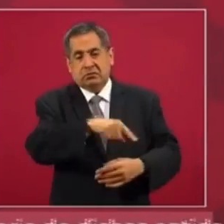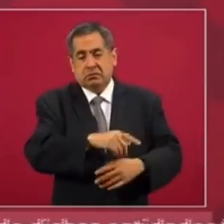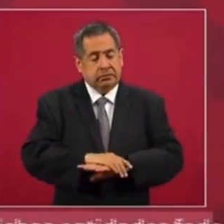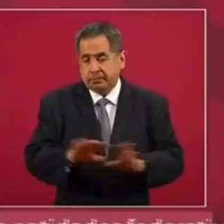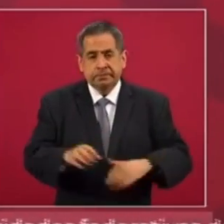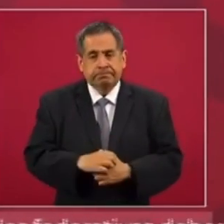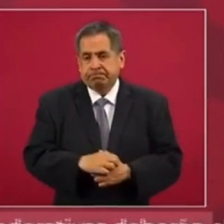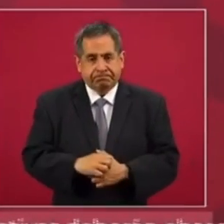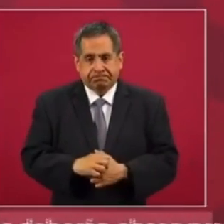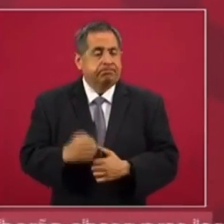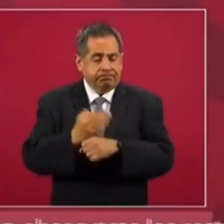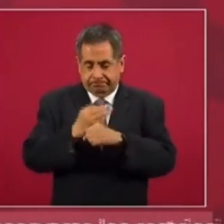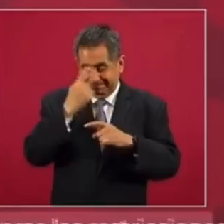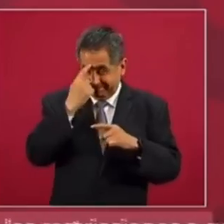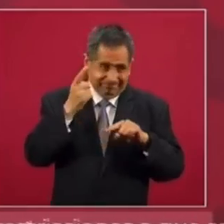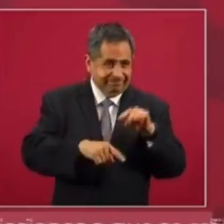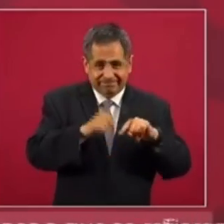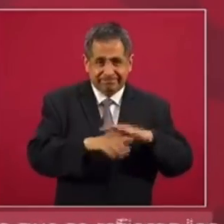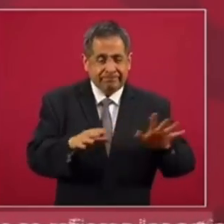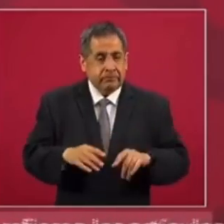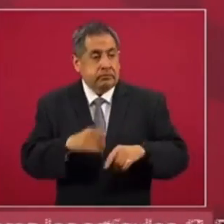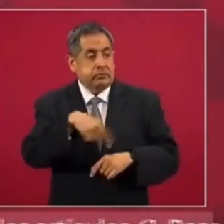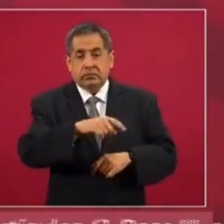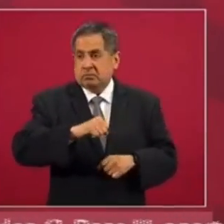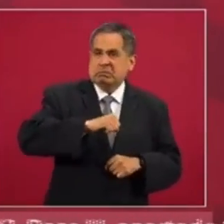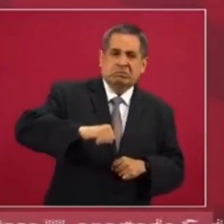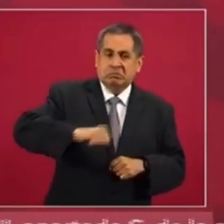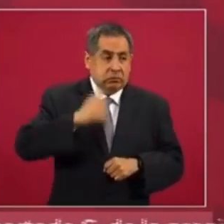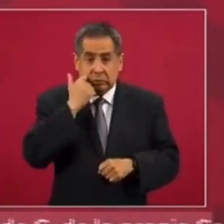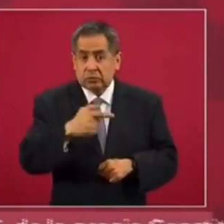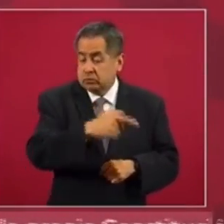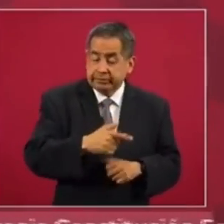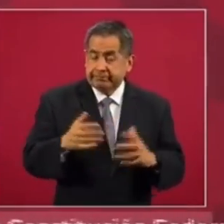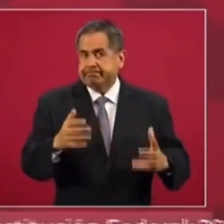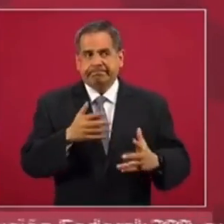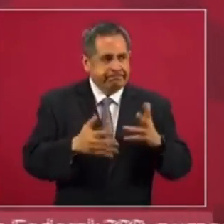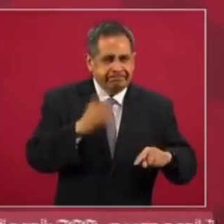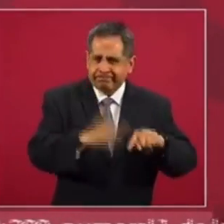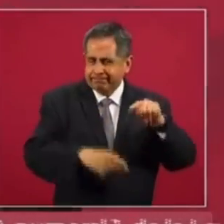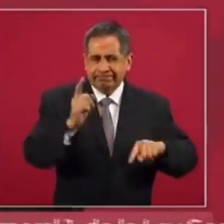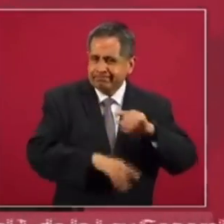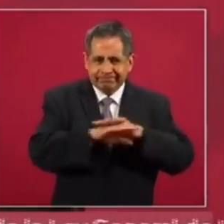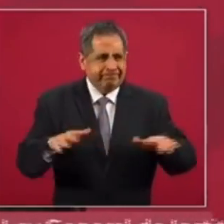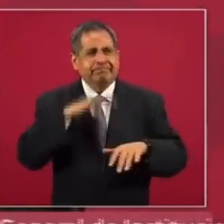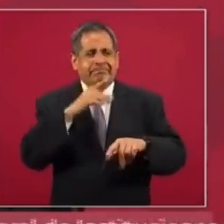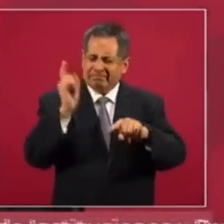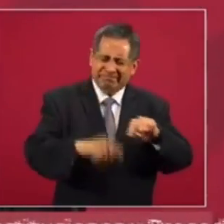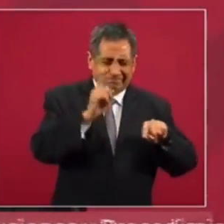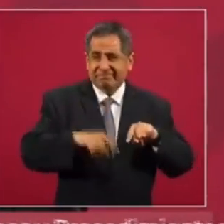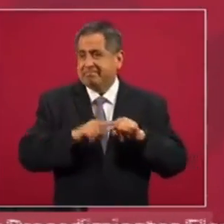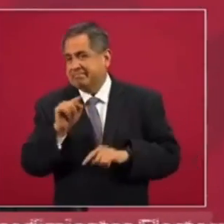Entonces, estamos enfrentando una resistencia a que se acabe con la corrupción.